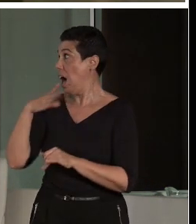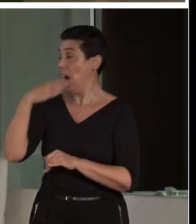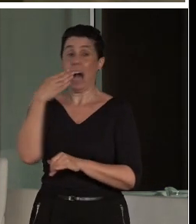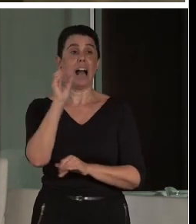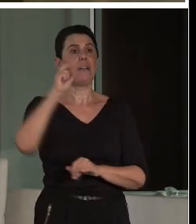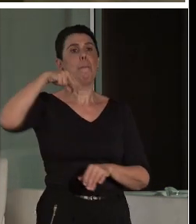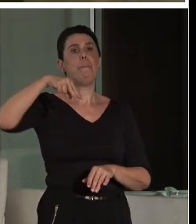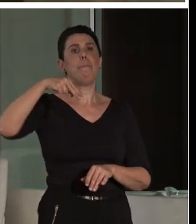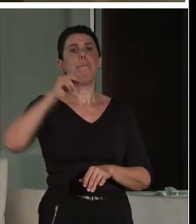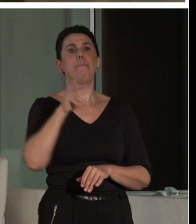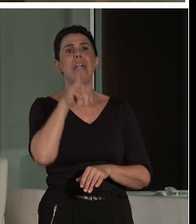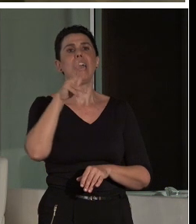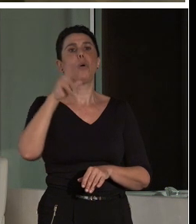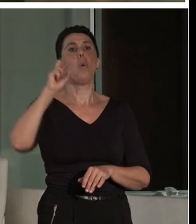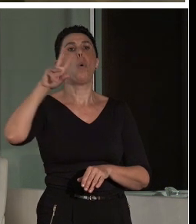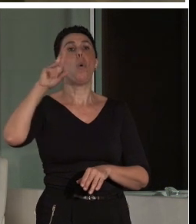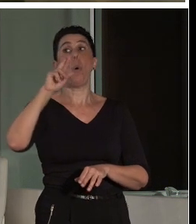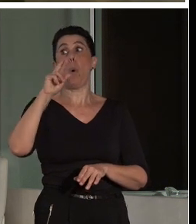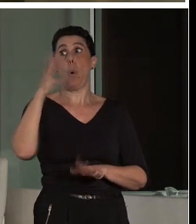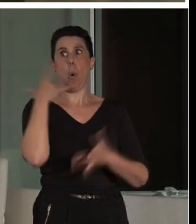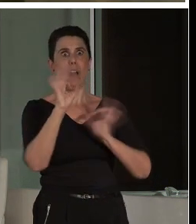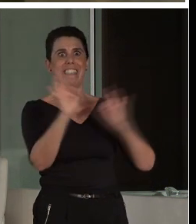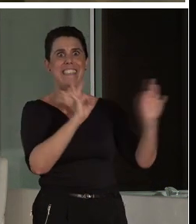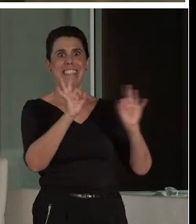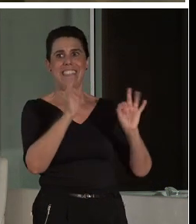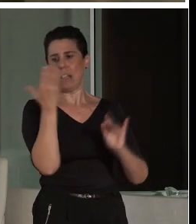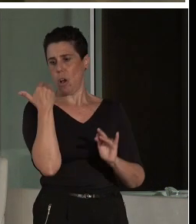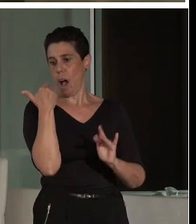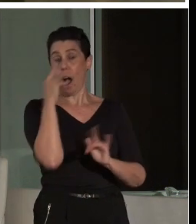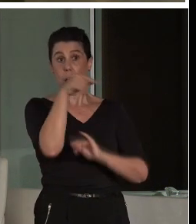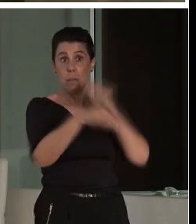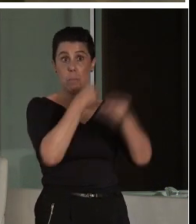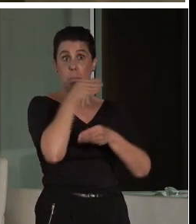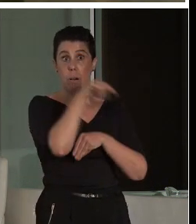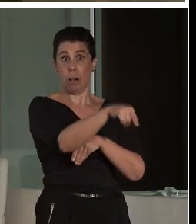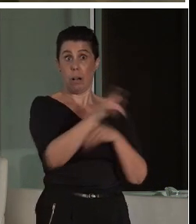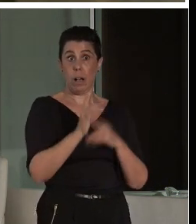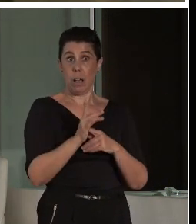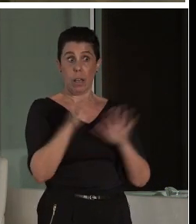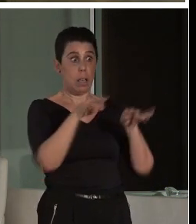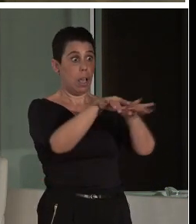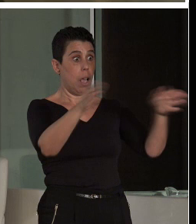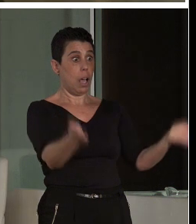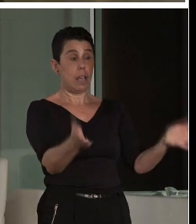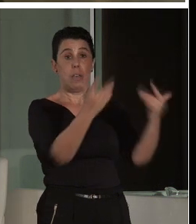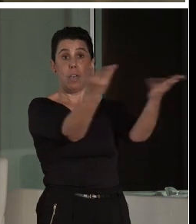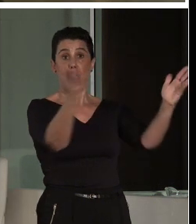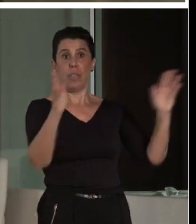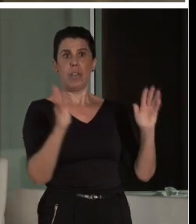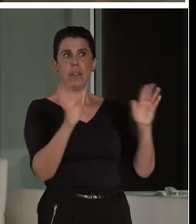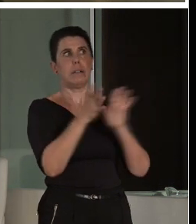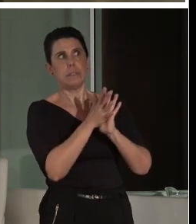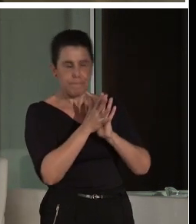que se representó recientemente. Claro, esta escenografía tiene muchísimos condicionantes